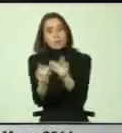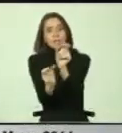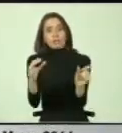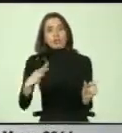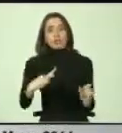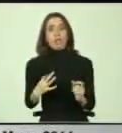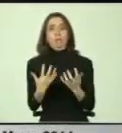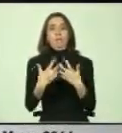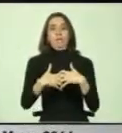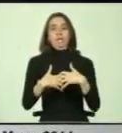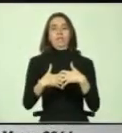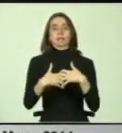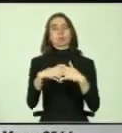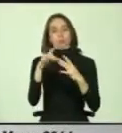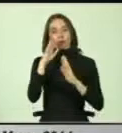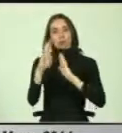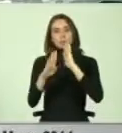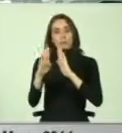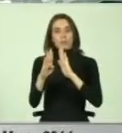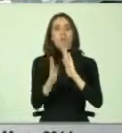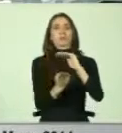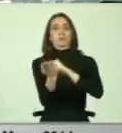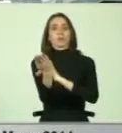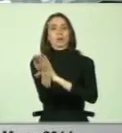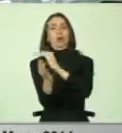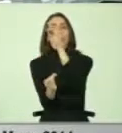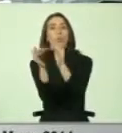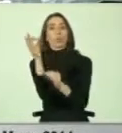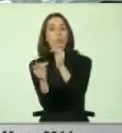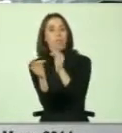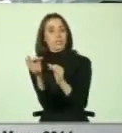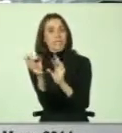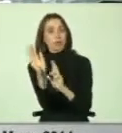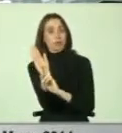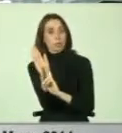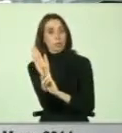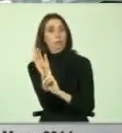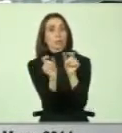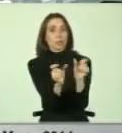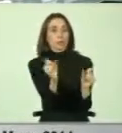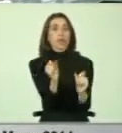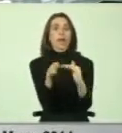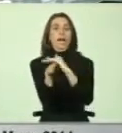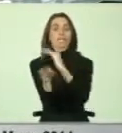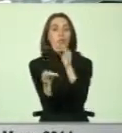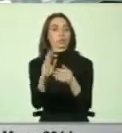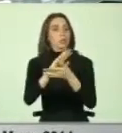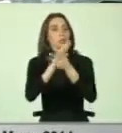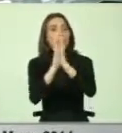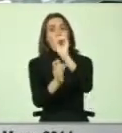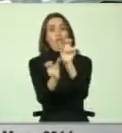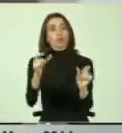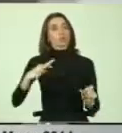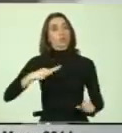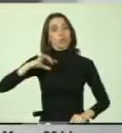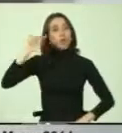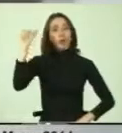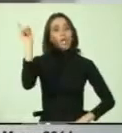mecanismos de tutela efectiva de recursos judiciales para que estrios puedan acceder a la justicia, de todos sus ciudadanos en general.